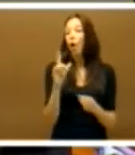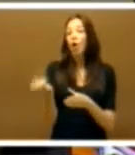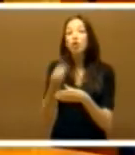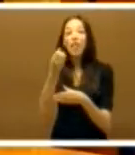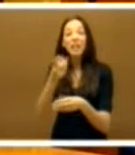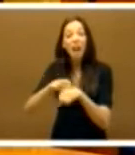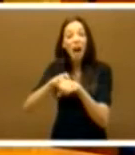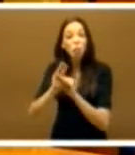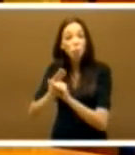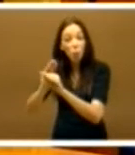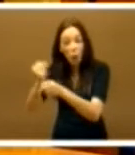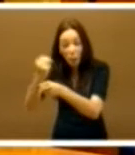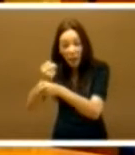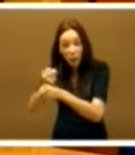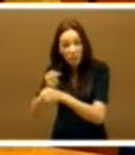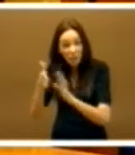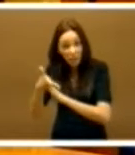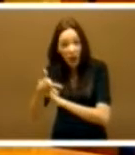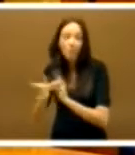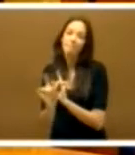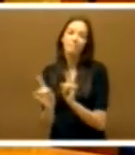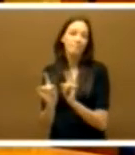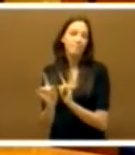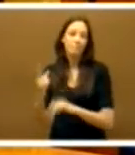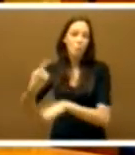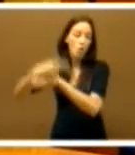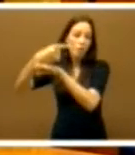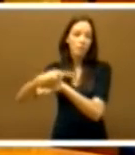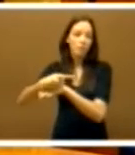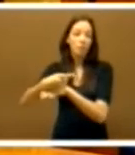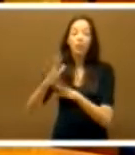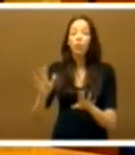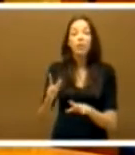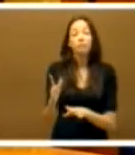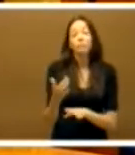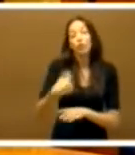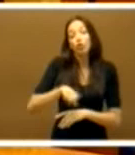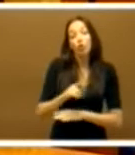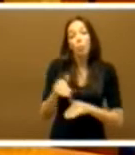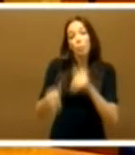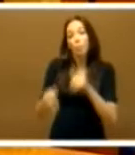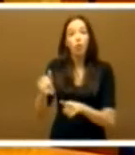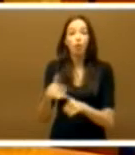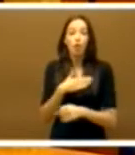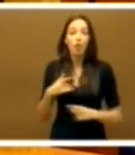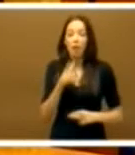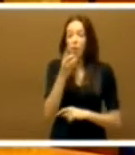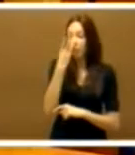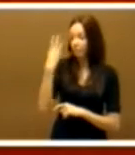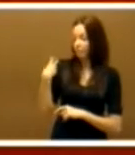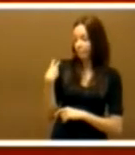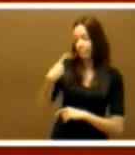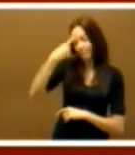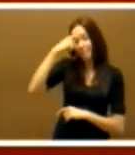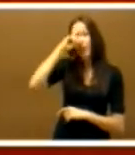y de obreros. bastan esos tres años para que no pudiéramos votar al Partido Socialista. Pero tenemos que estamos aquí y tenemos que decidir